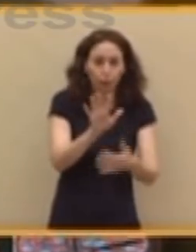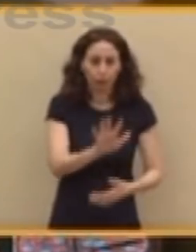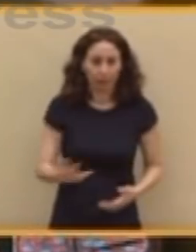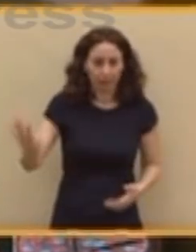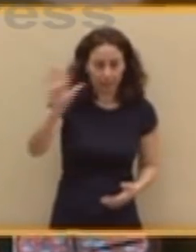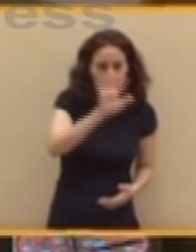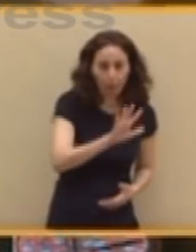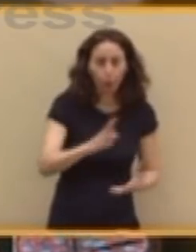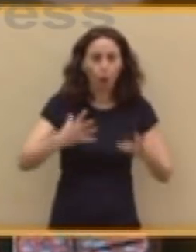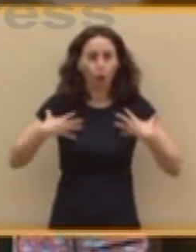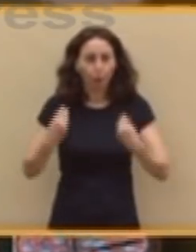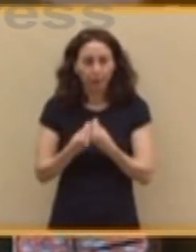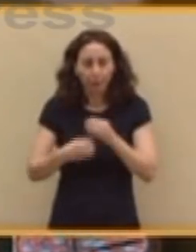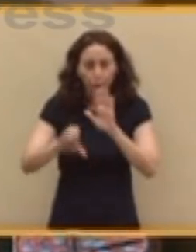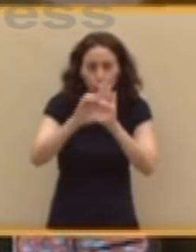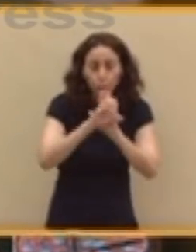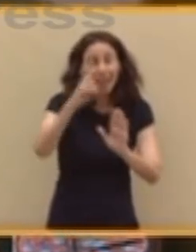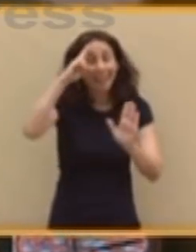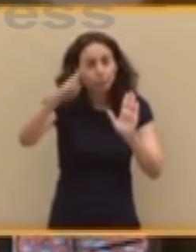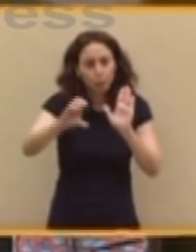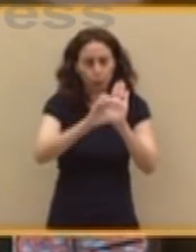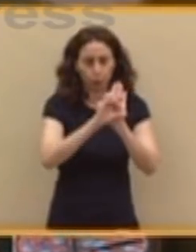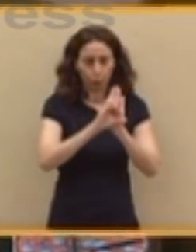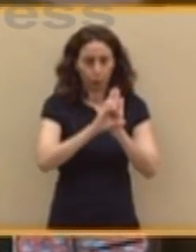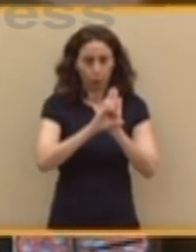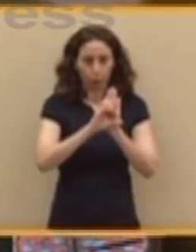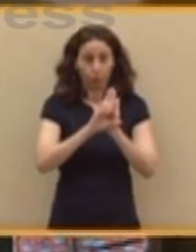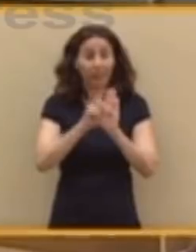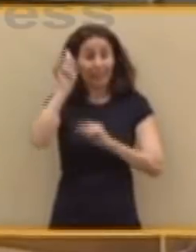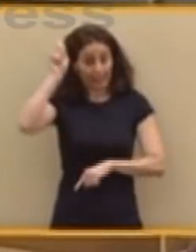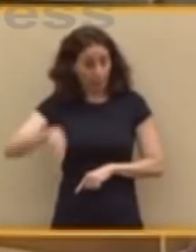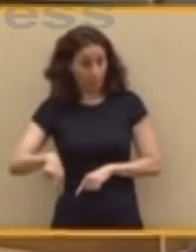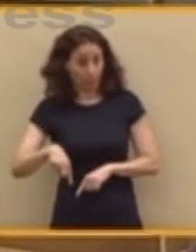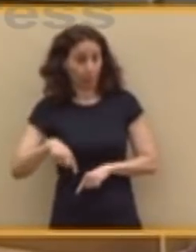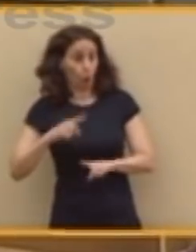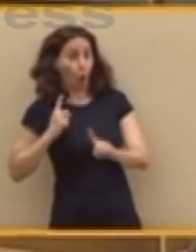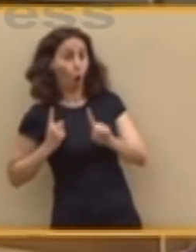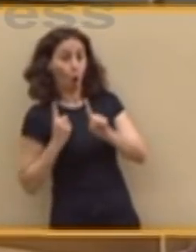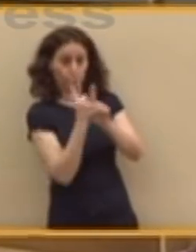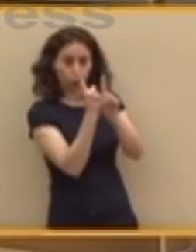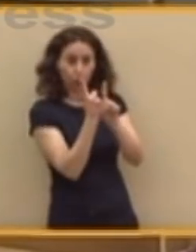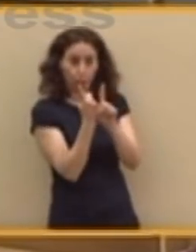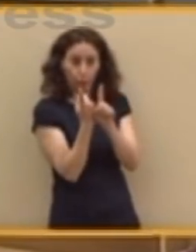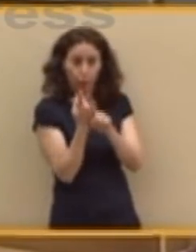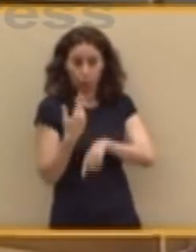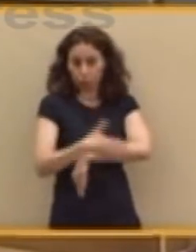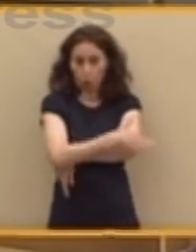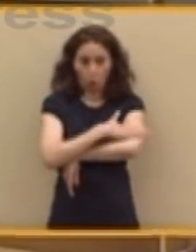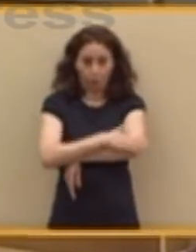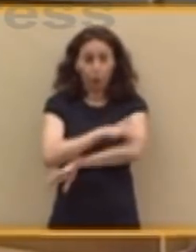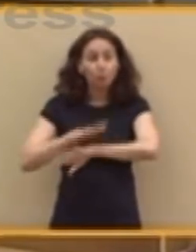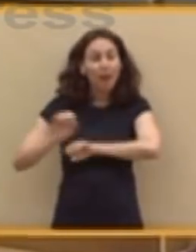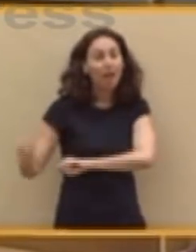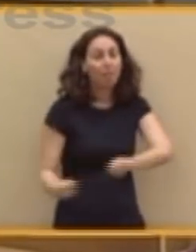con el respeto a nuestra Constitución y también con la posición que debe manifestar el Gobierno de España en su defensa de los intereses generales